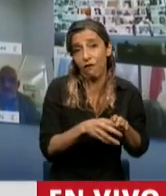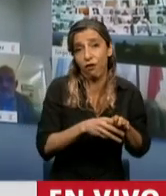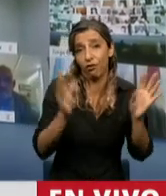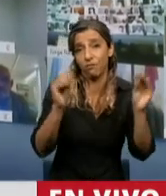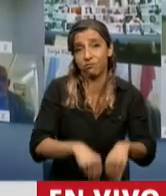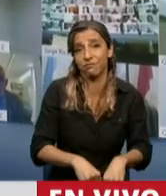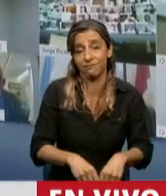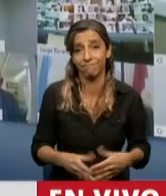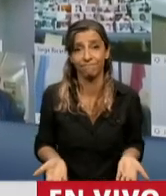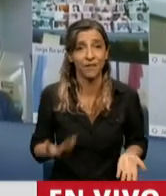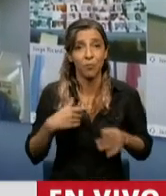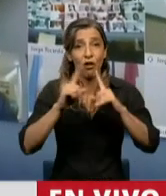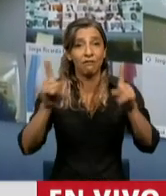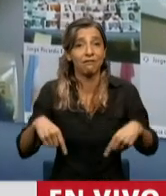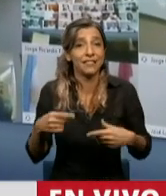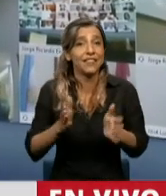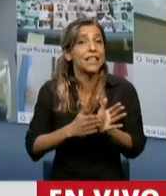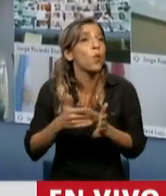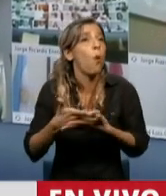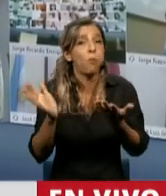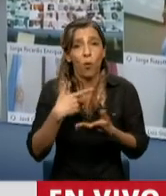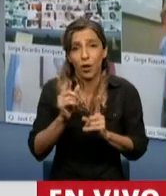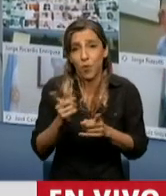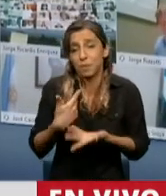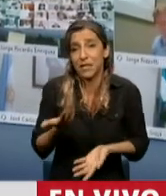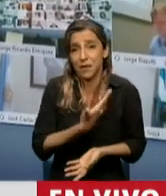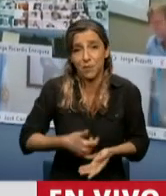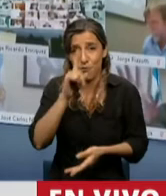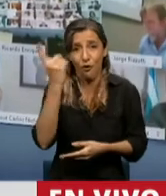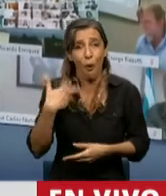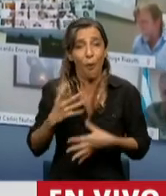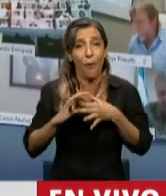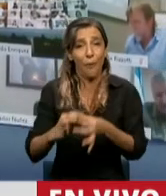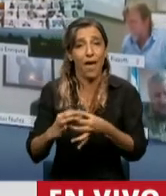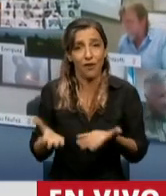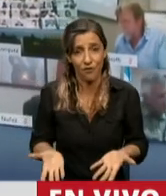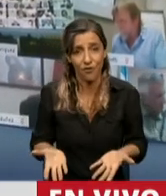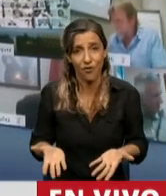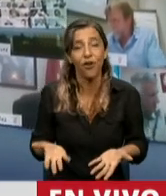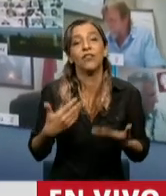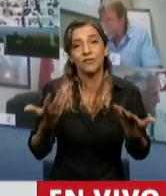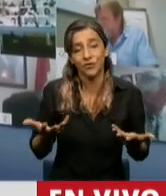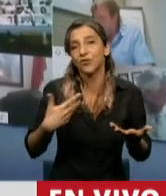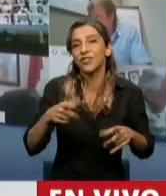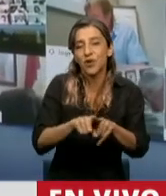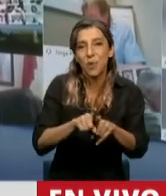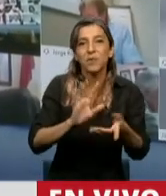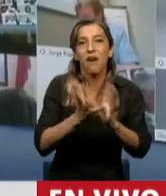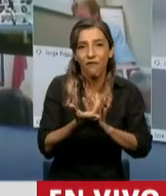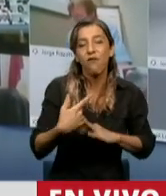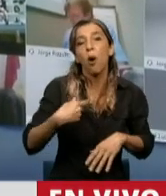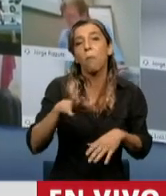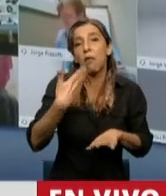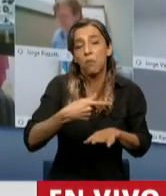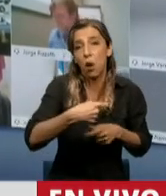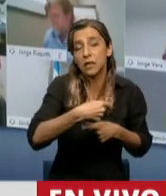en gran medida son títulos públicos, es la propia deuda del gobierno con su propio alter ego, que es el sistema previsional de reparto público, tal